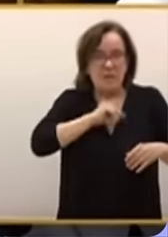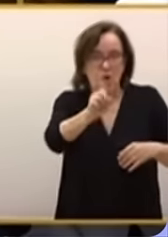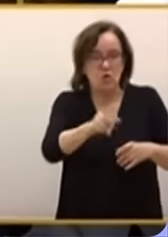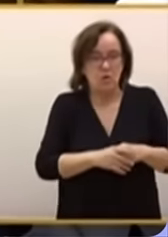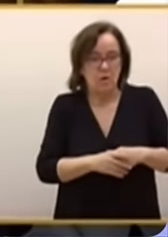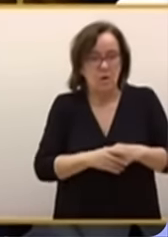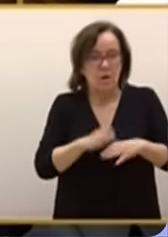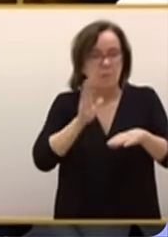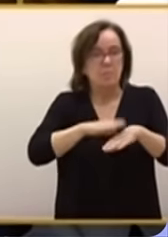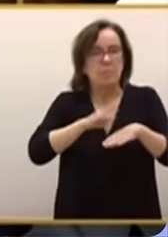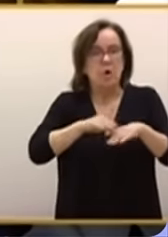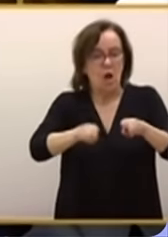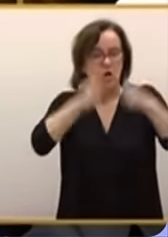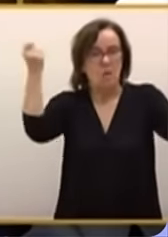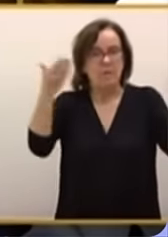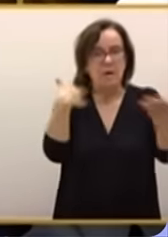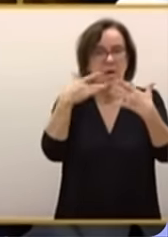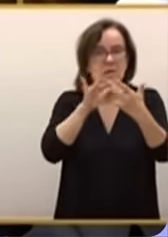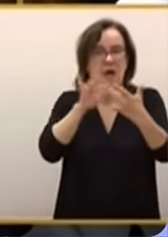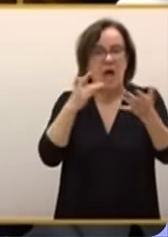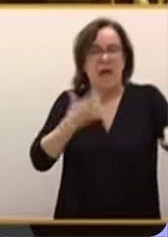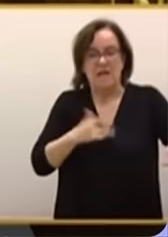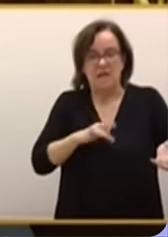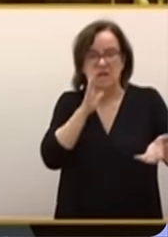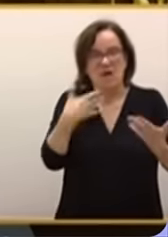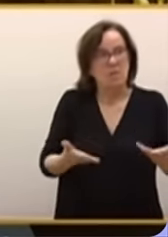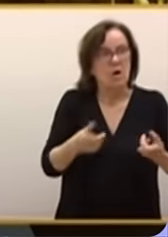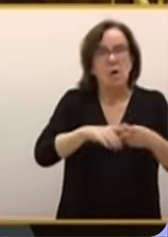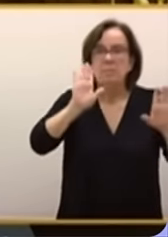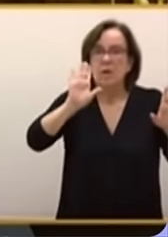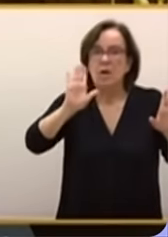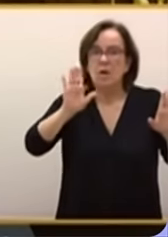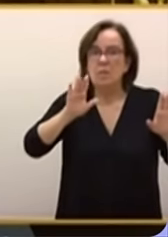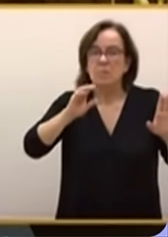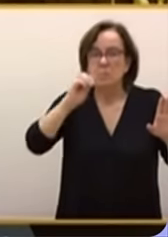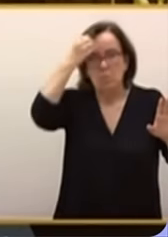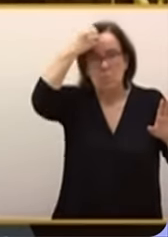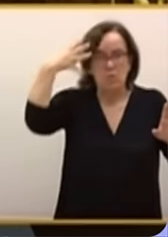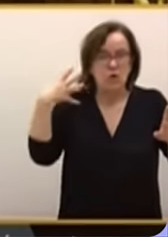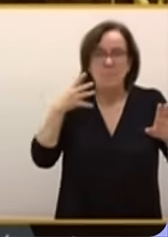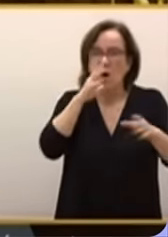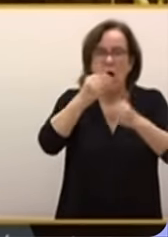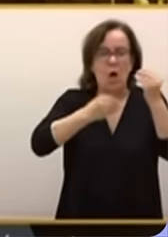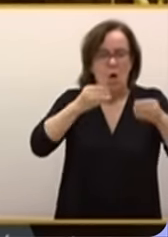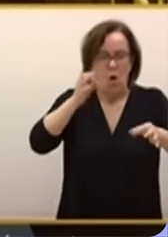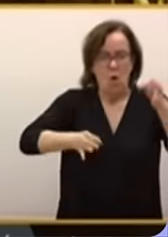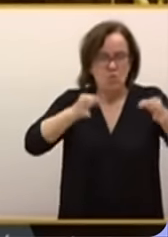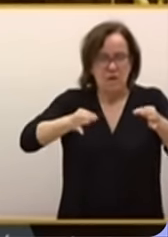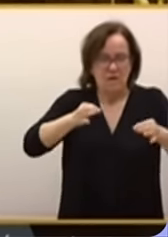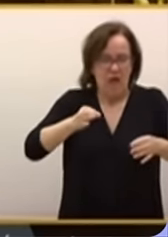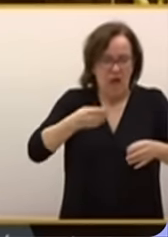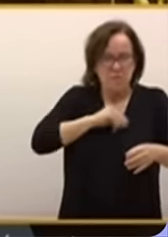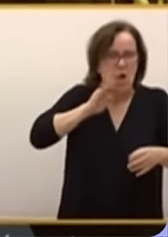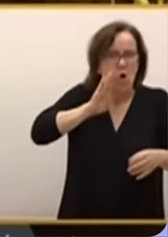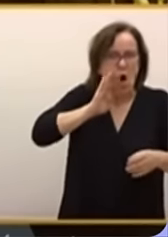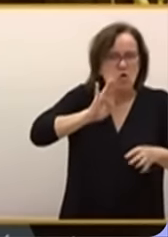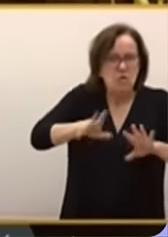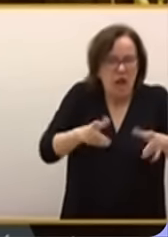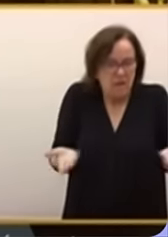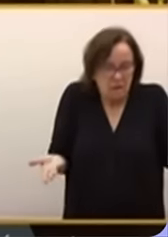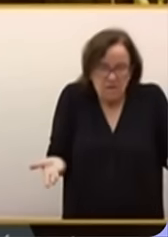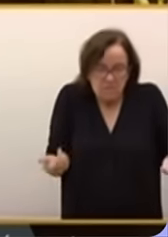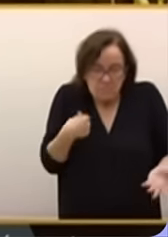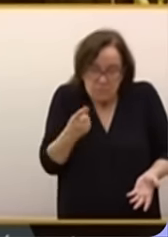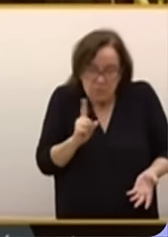¿Por qué se plantea romper relaciones con Argentina por esto pero no con Pusdemont cuando dice que toda la justicia española es corrupta? ¿Cómo va esto,